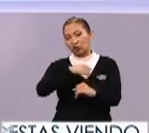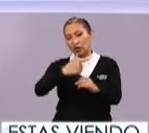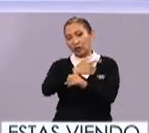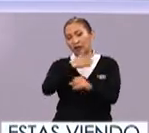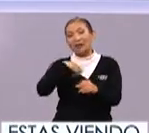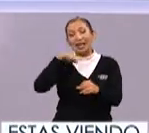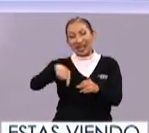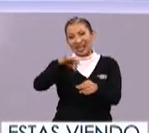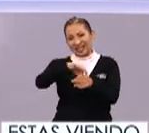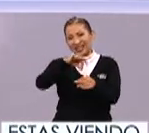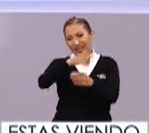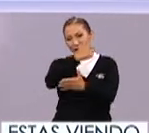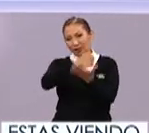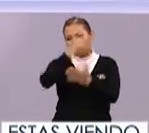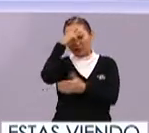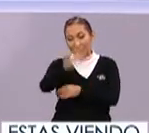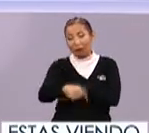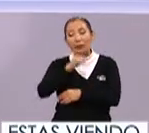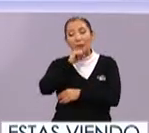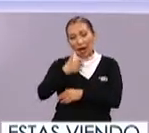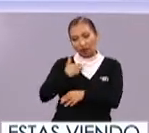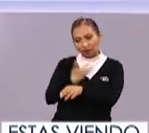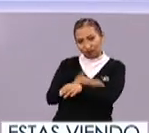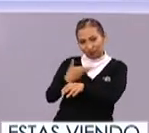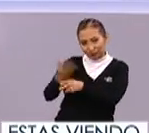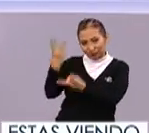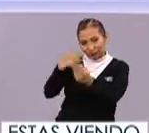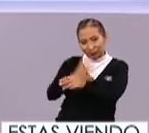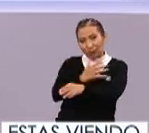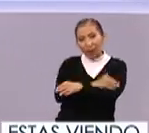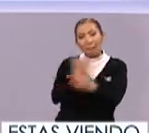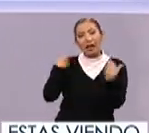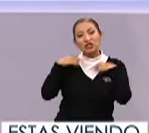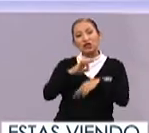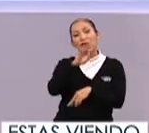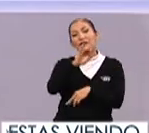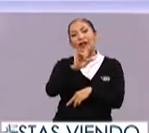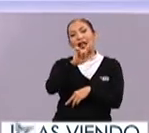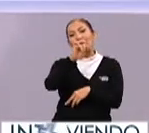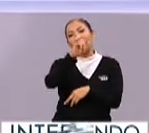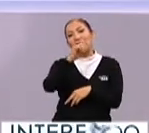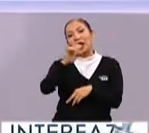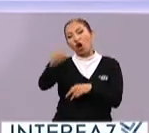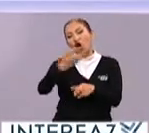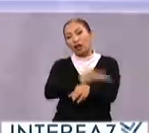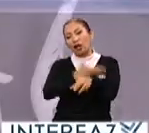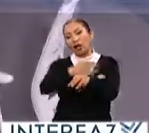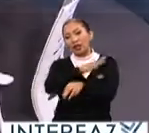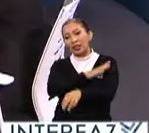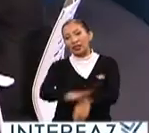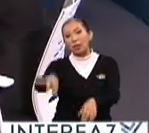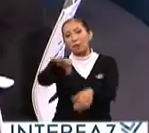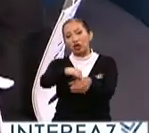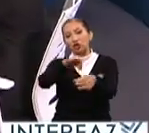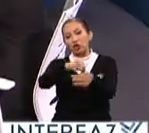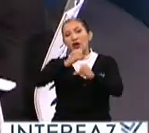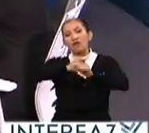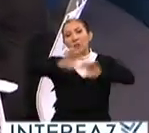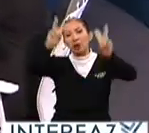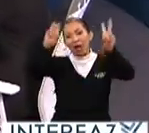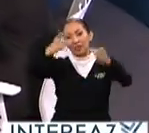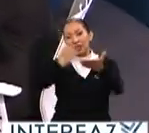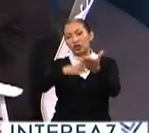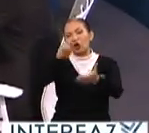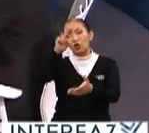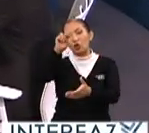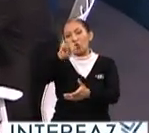ocasión nos hizo también el favor y el honor de acompañarnos el maestro Felipe de la O, Coordinador General del Proyecto Voto Informado de la